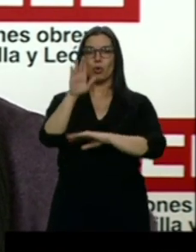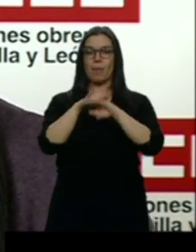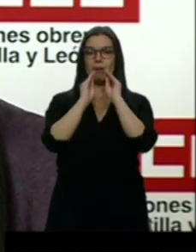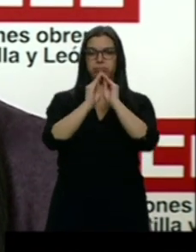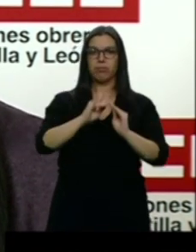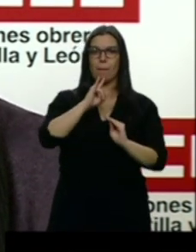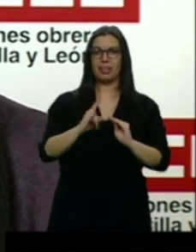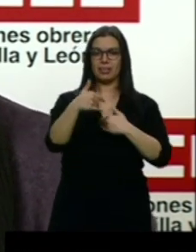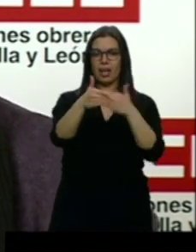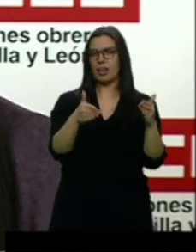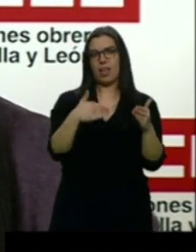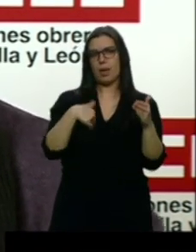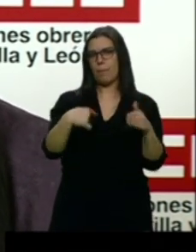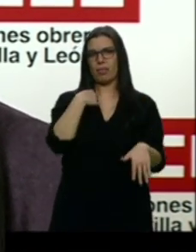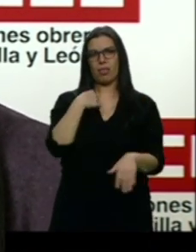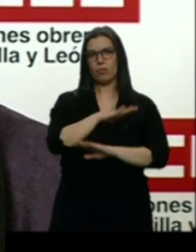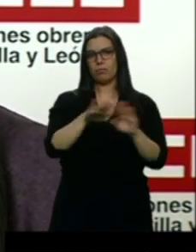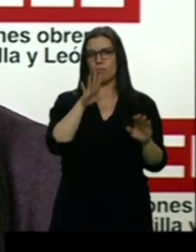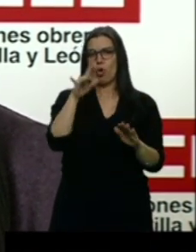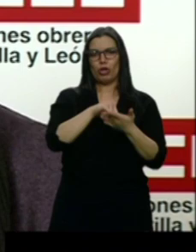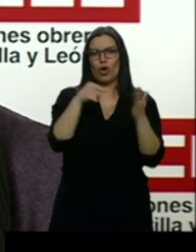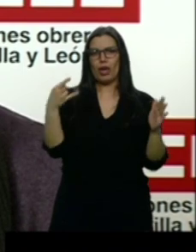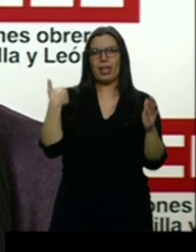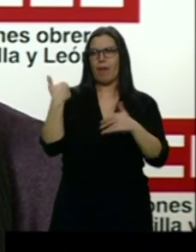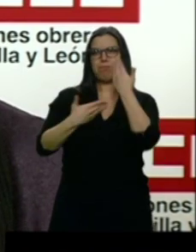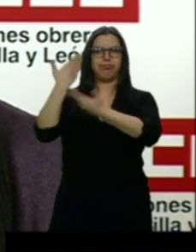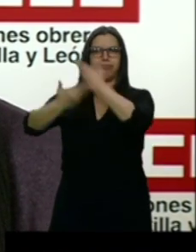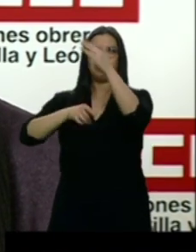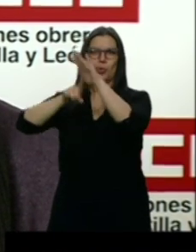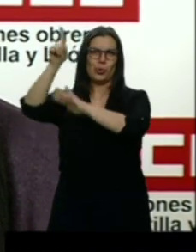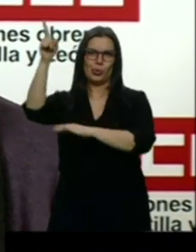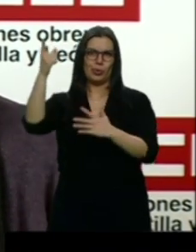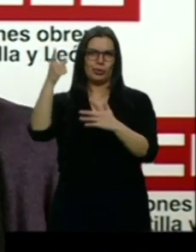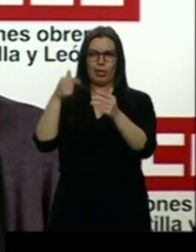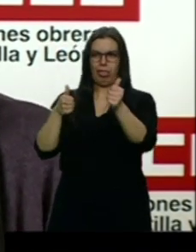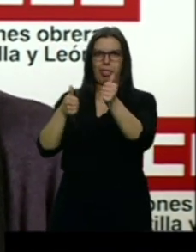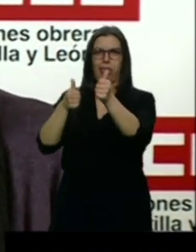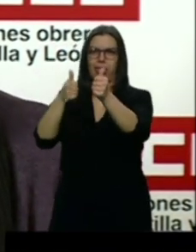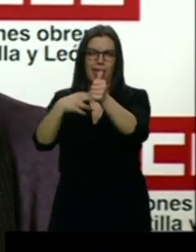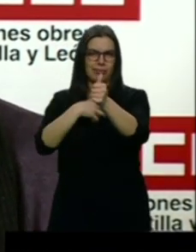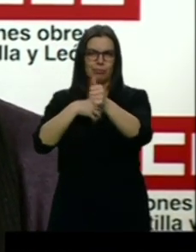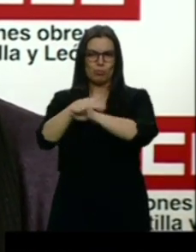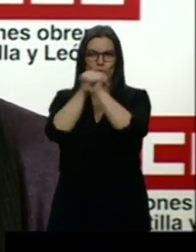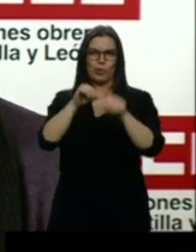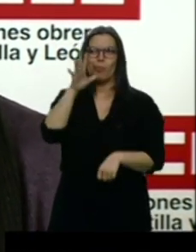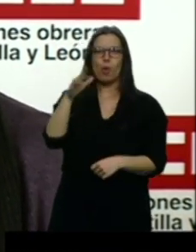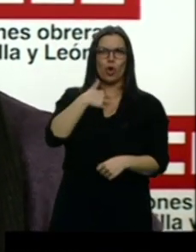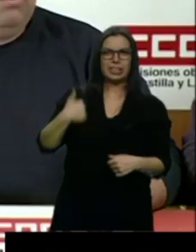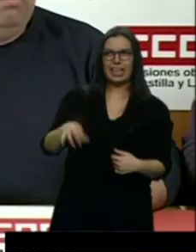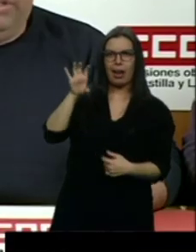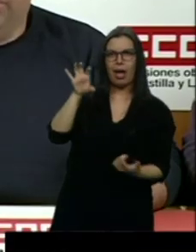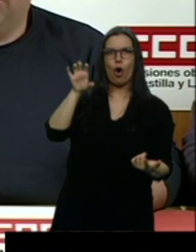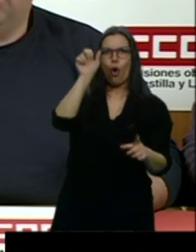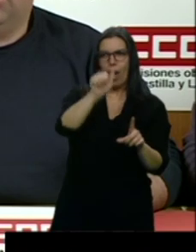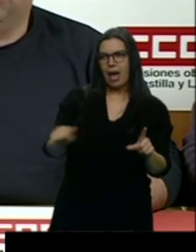tecnología ya no hay capacidad de llegar a la tecnología que se está desarrollando en China o en el sudeste asiático.